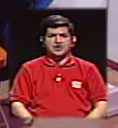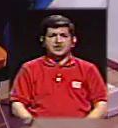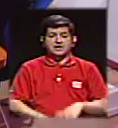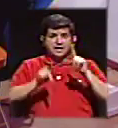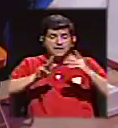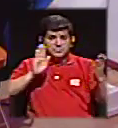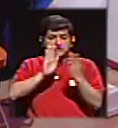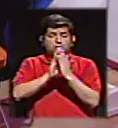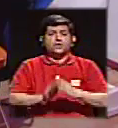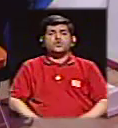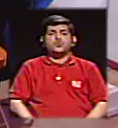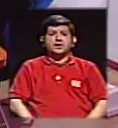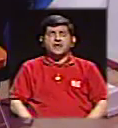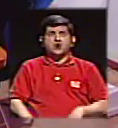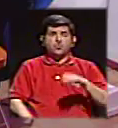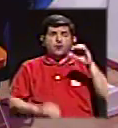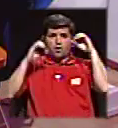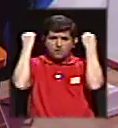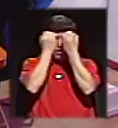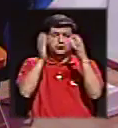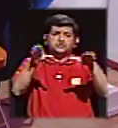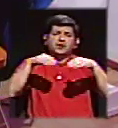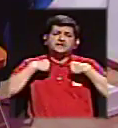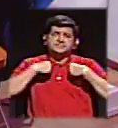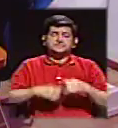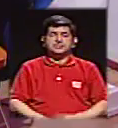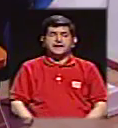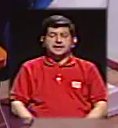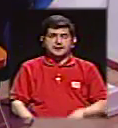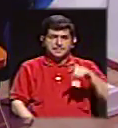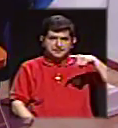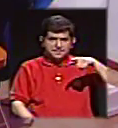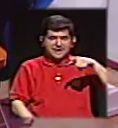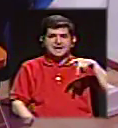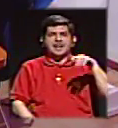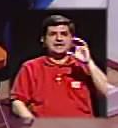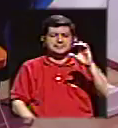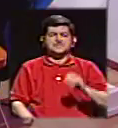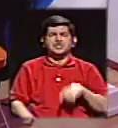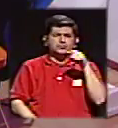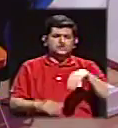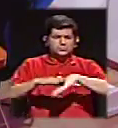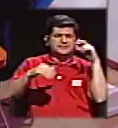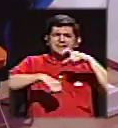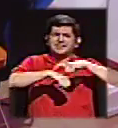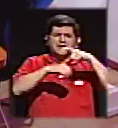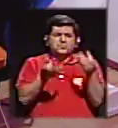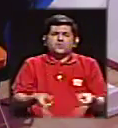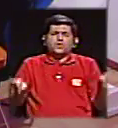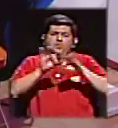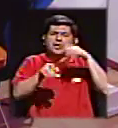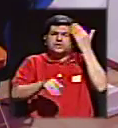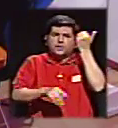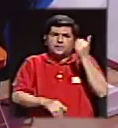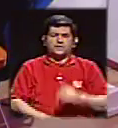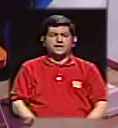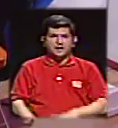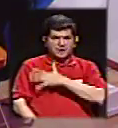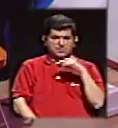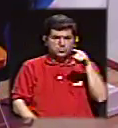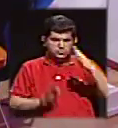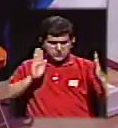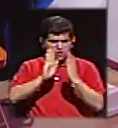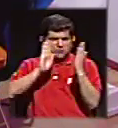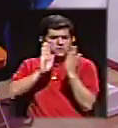frente como Otón y lo aceptan. Para doña Pilar, ¿por qué se retiró en un momento muy importante? Me gusta como